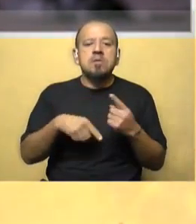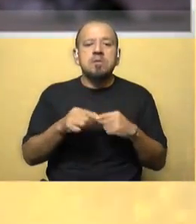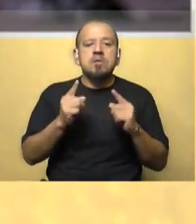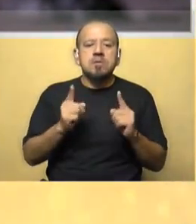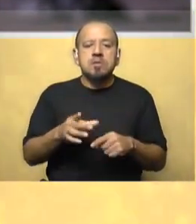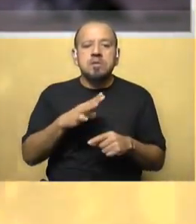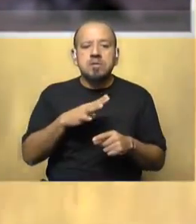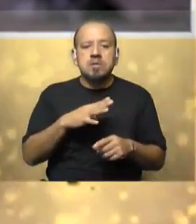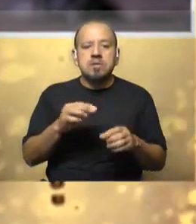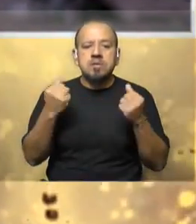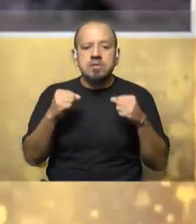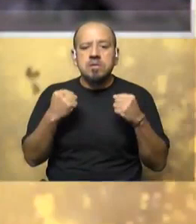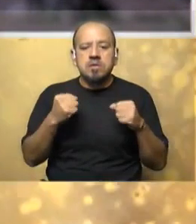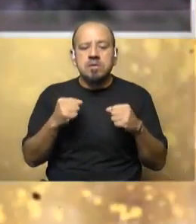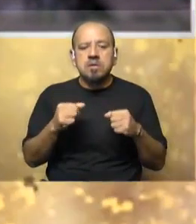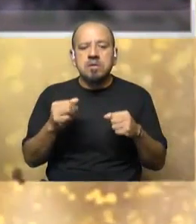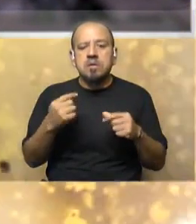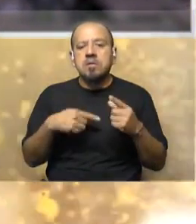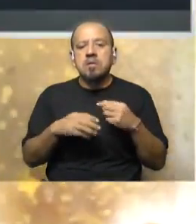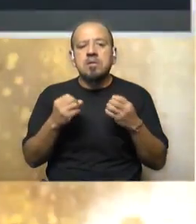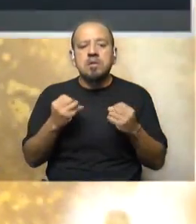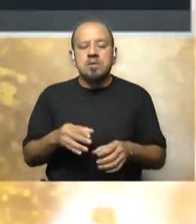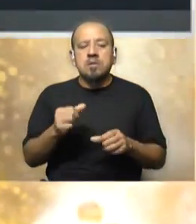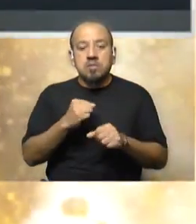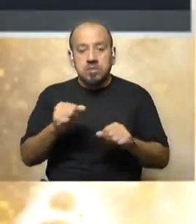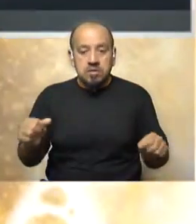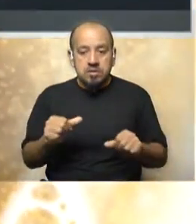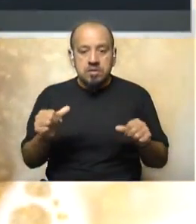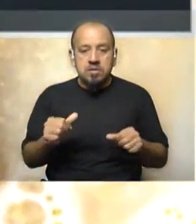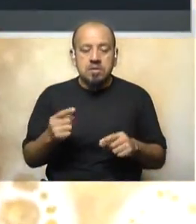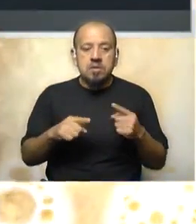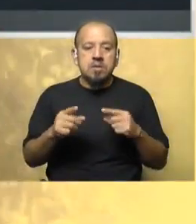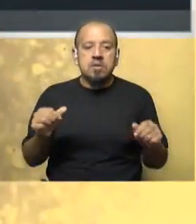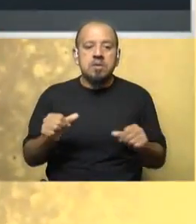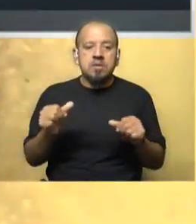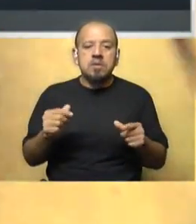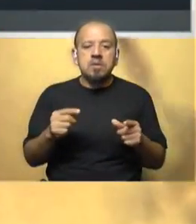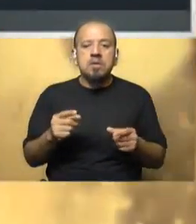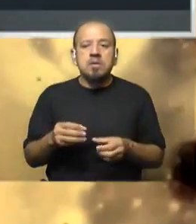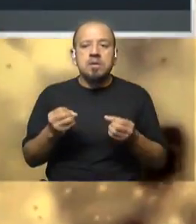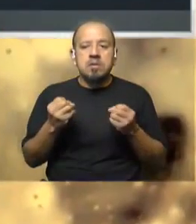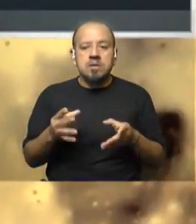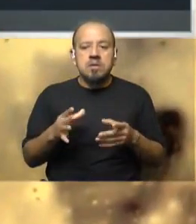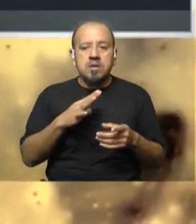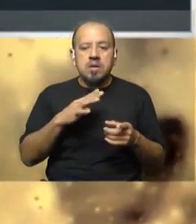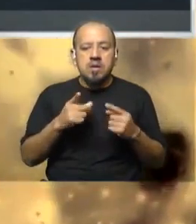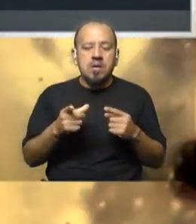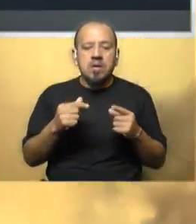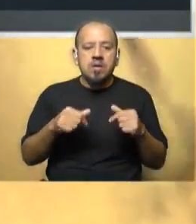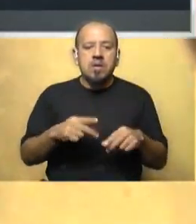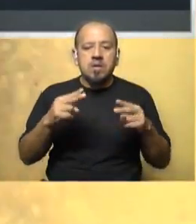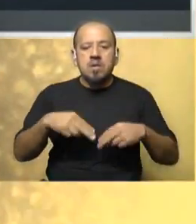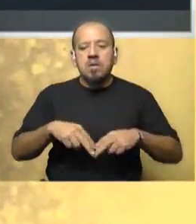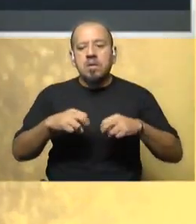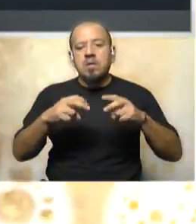mantener la práctica deportiva, ¿no? Porque obviamente se puede seguir haciendo generando espacios para ello. Por eso surgió como resultado de esta investigación